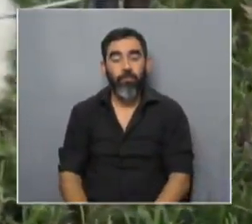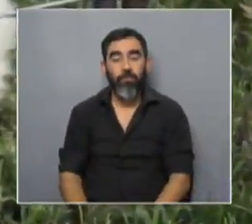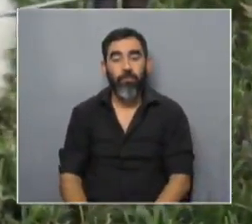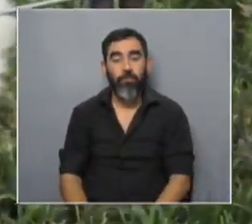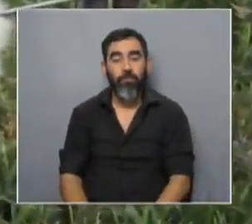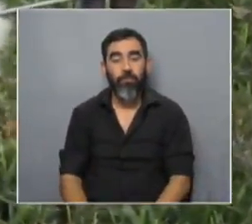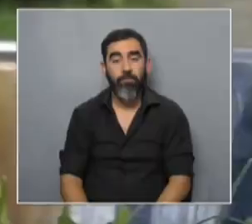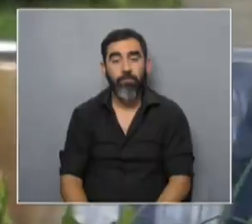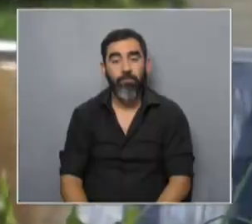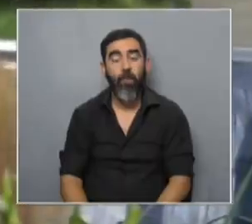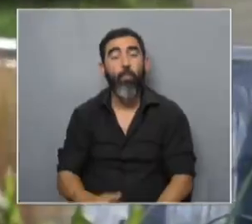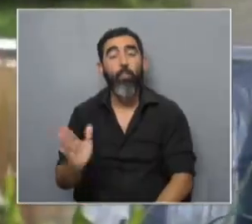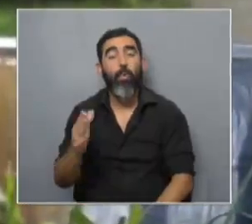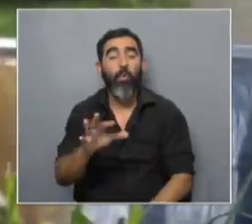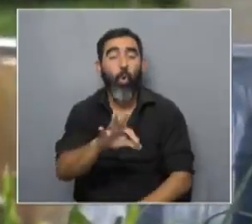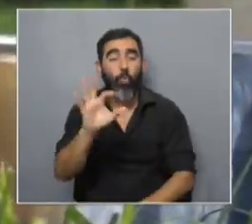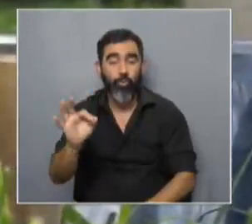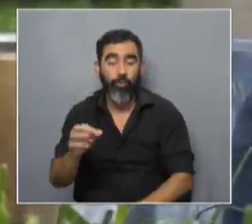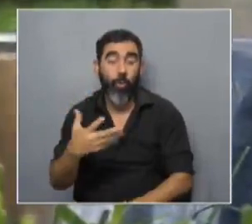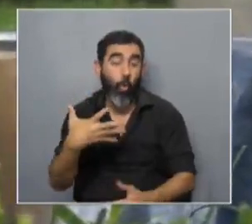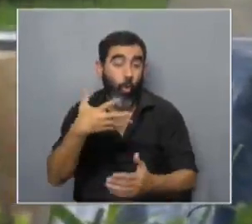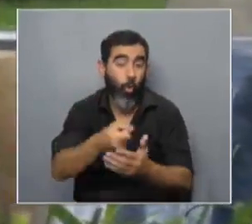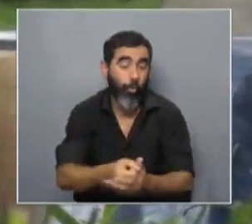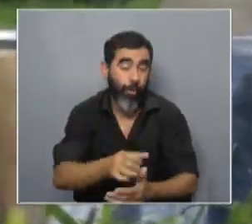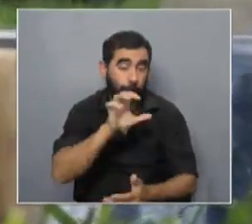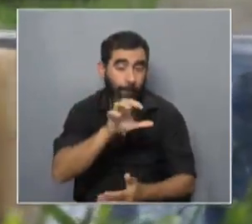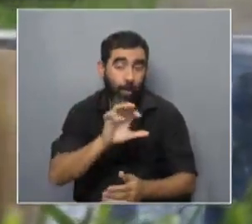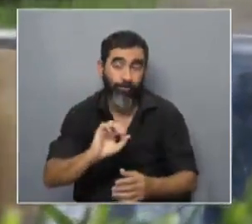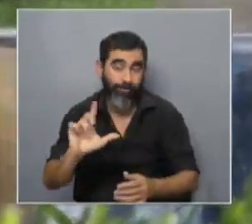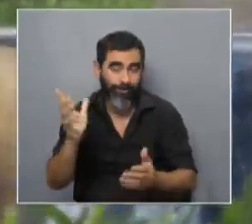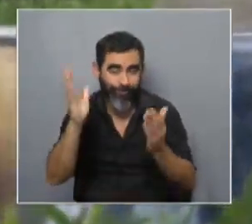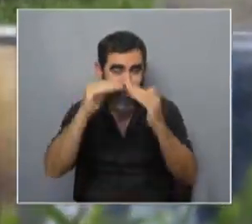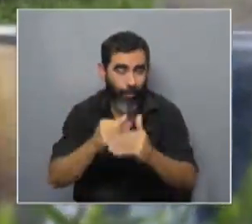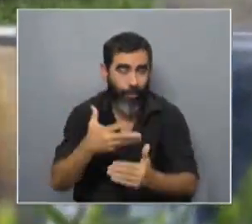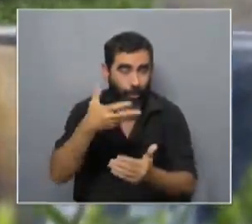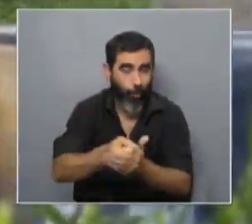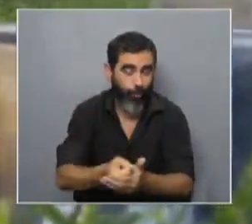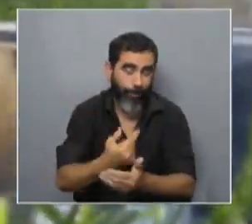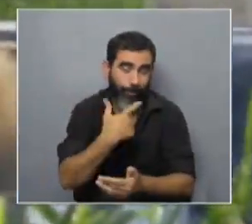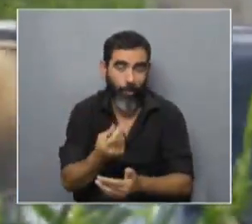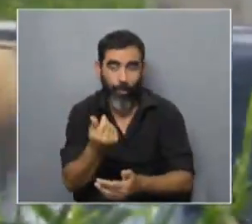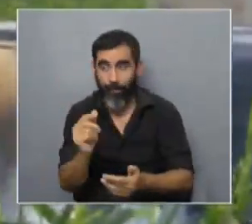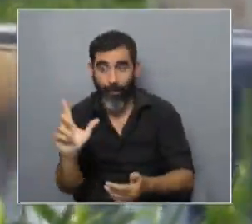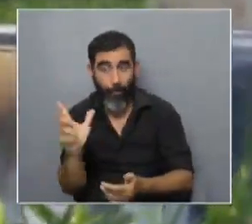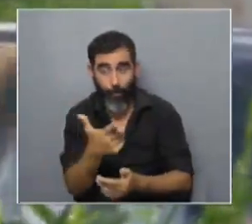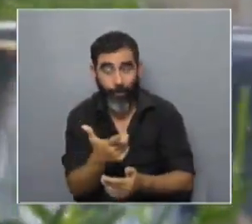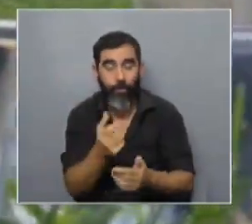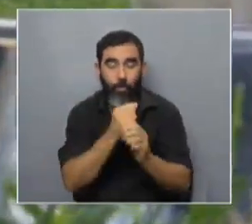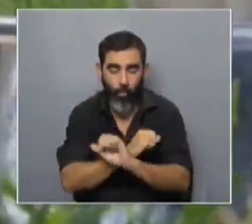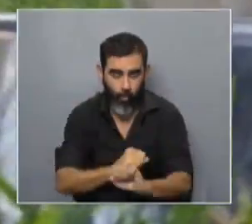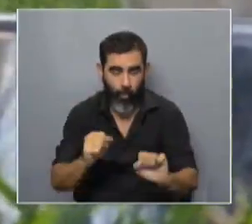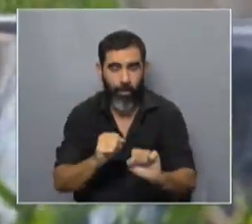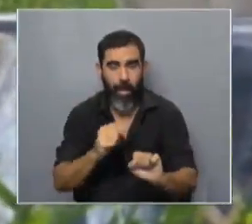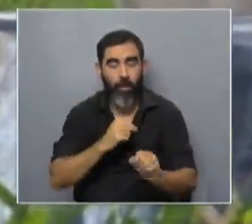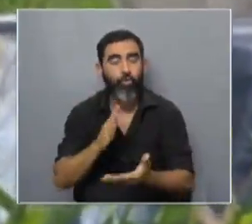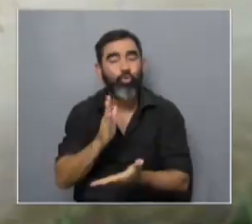las opciones las un productor tiene son comprar el perro pero si no tiene esa posibilidad económica existe una